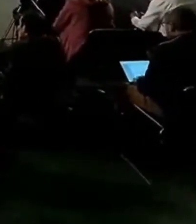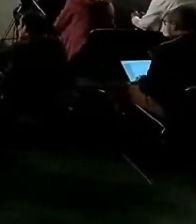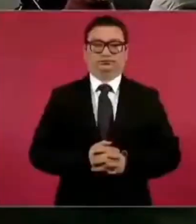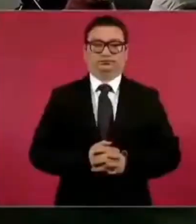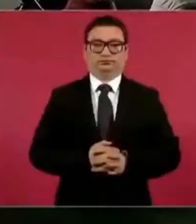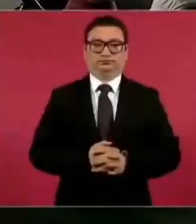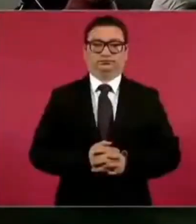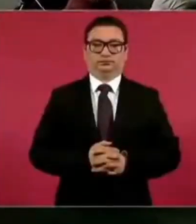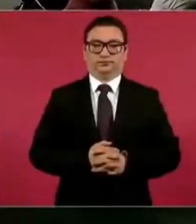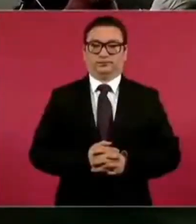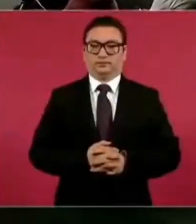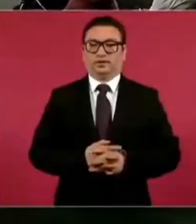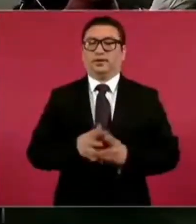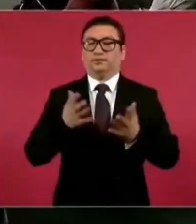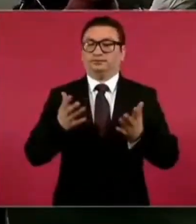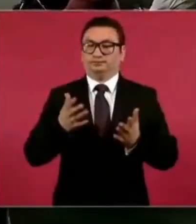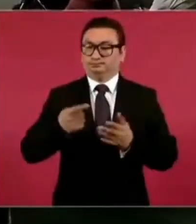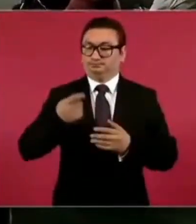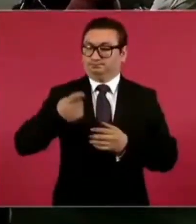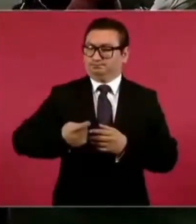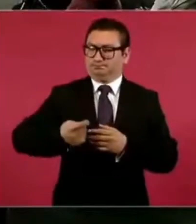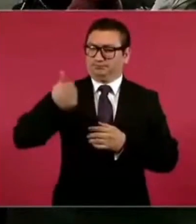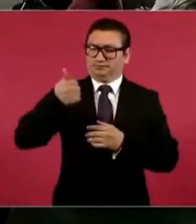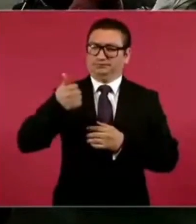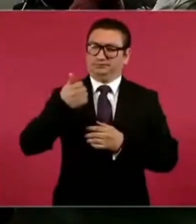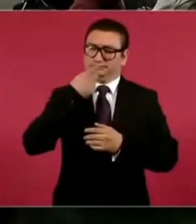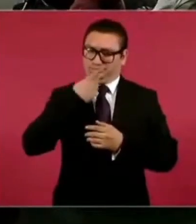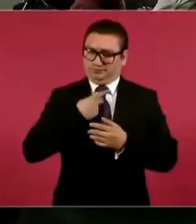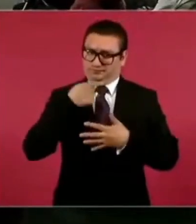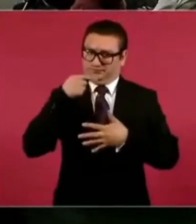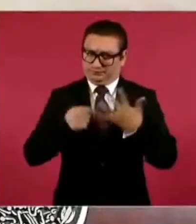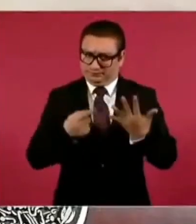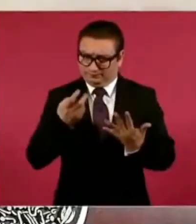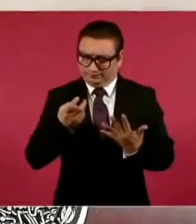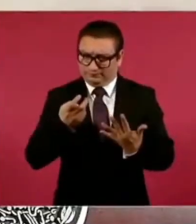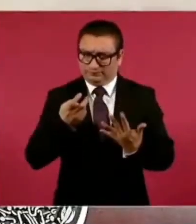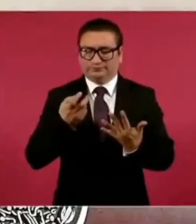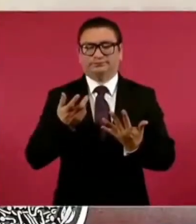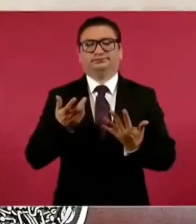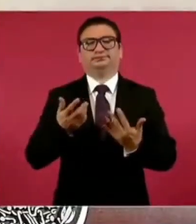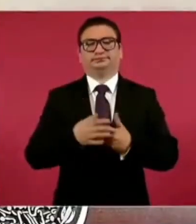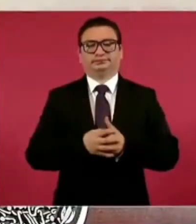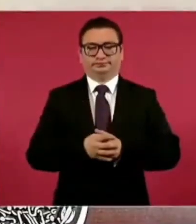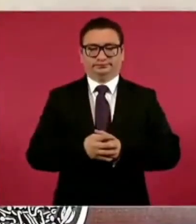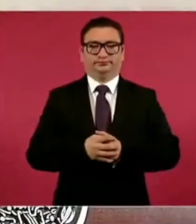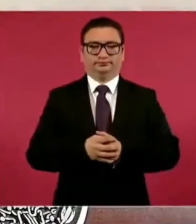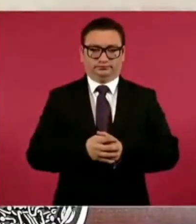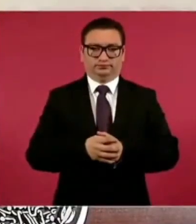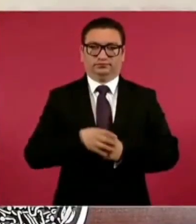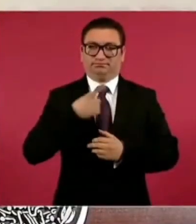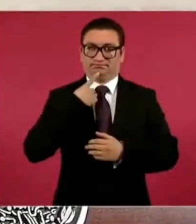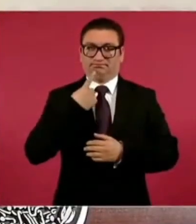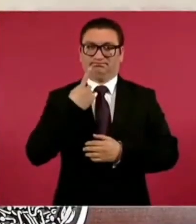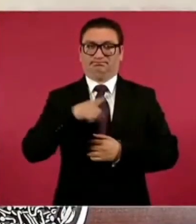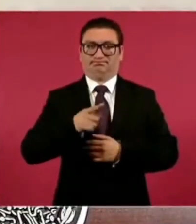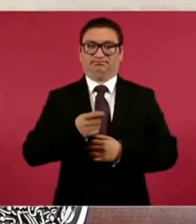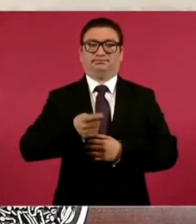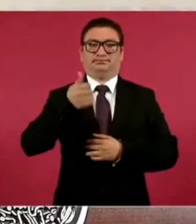Pues es la primera vez que escucho una denuncia